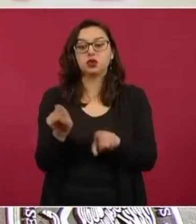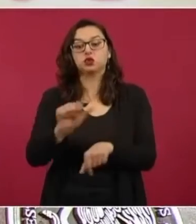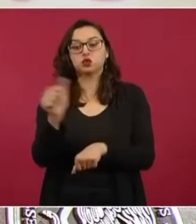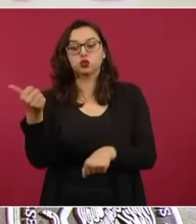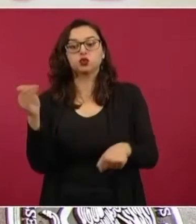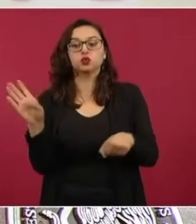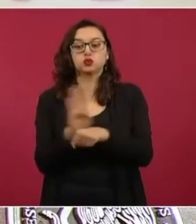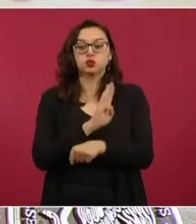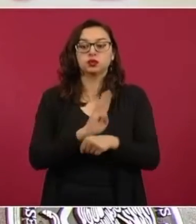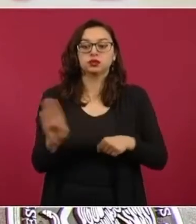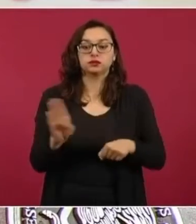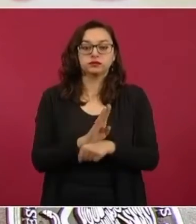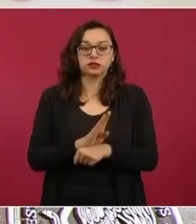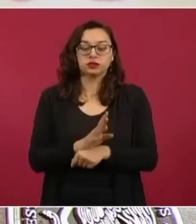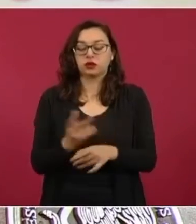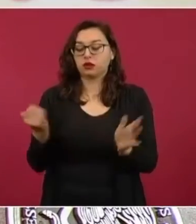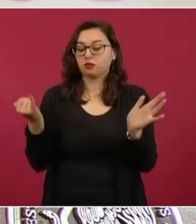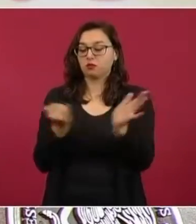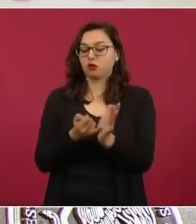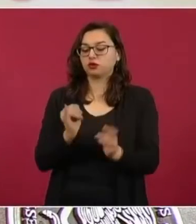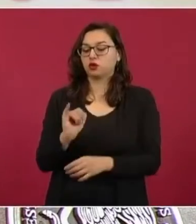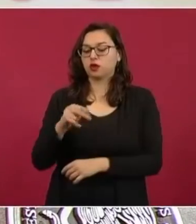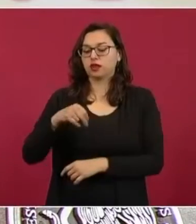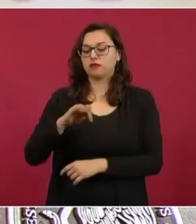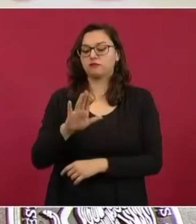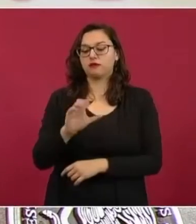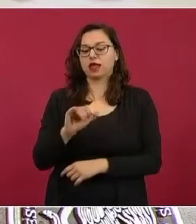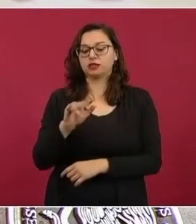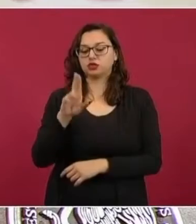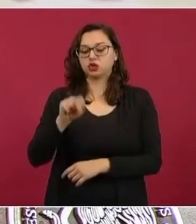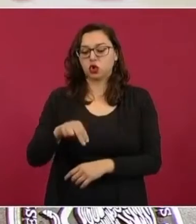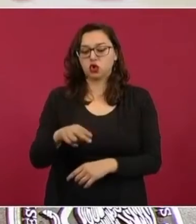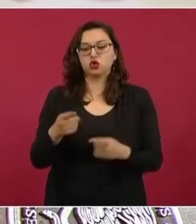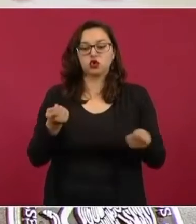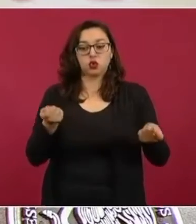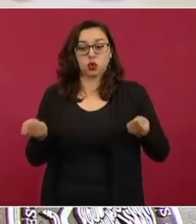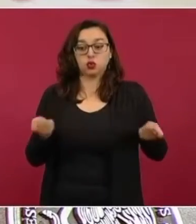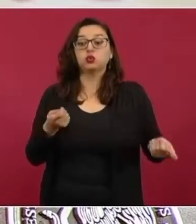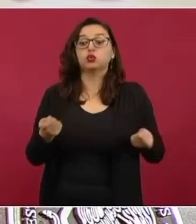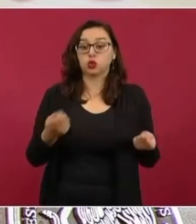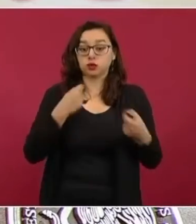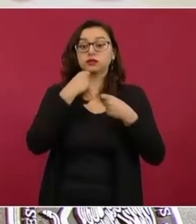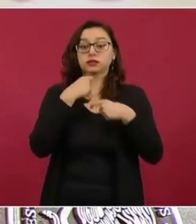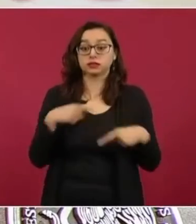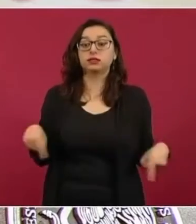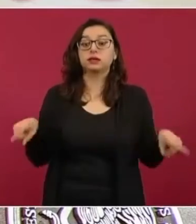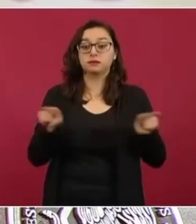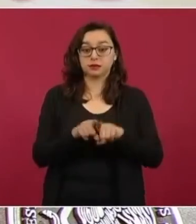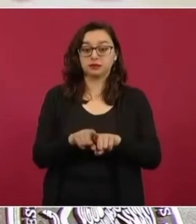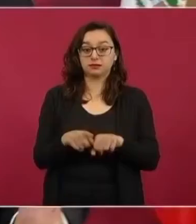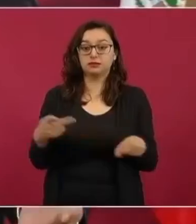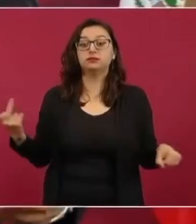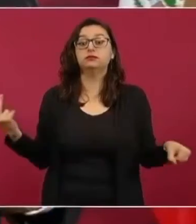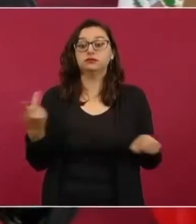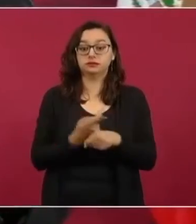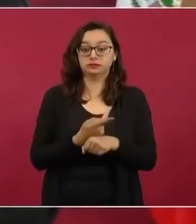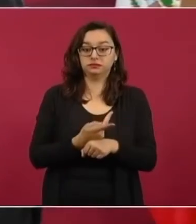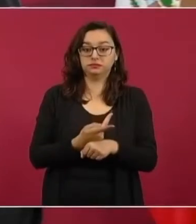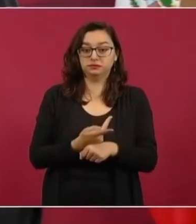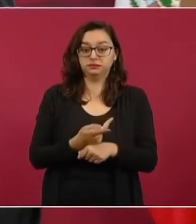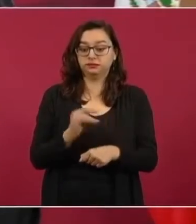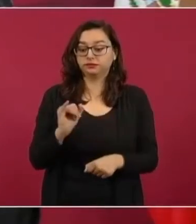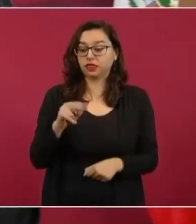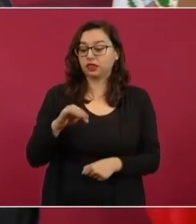Control de inflación, eso se les olvida. Si no cuidamos la inflación,